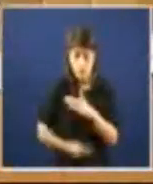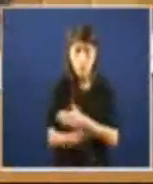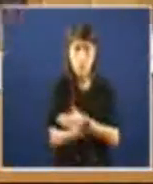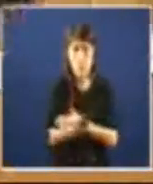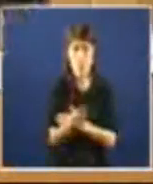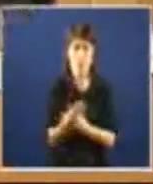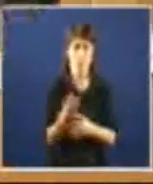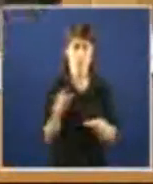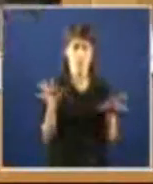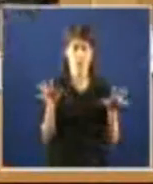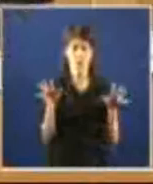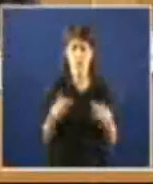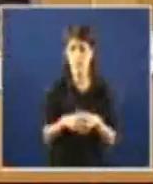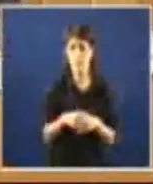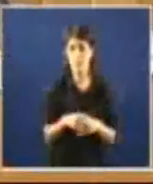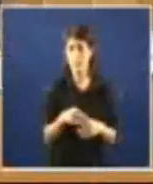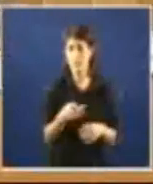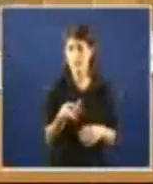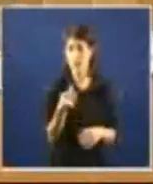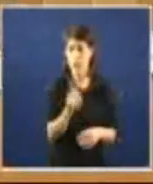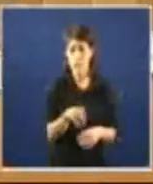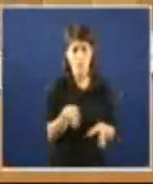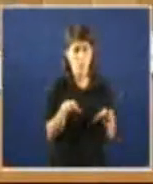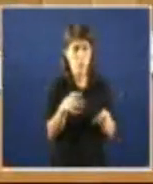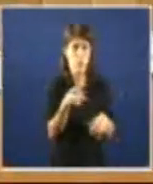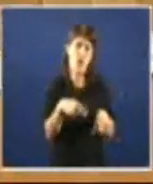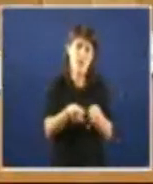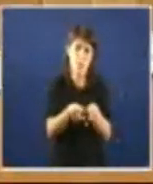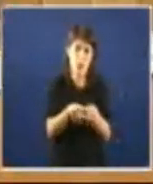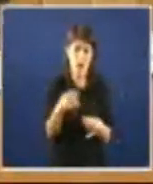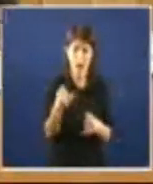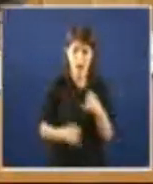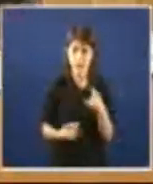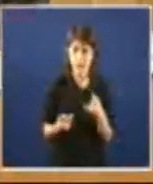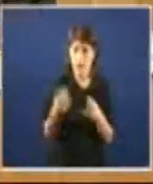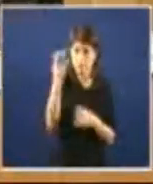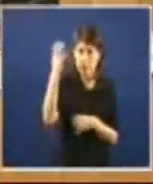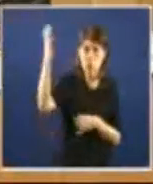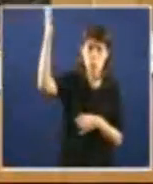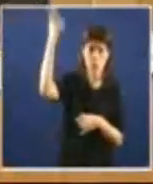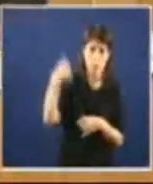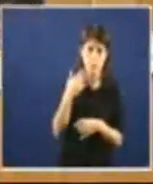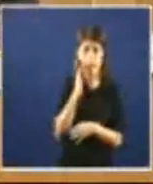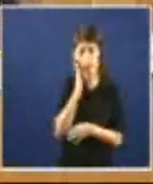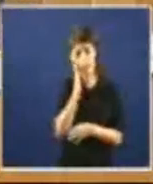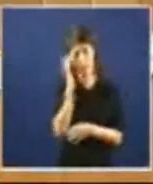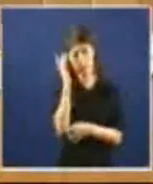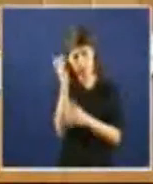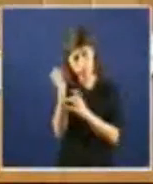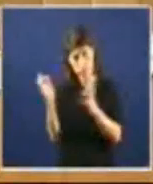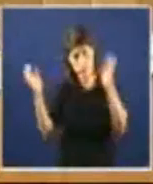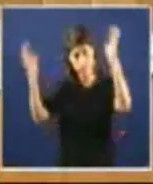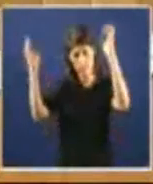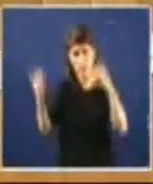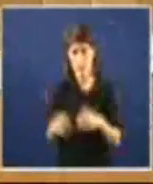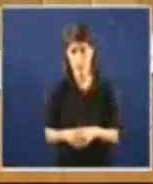Estamos en presencia dun monstruoso producto dese sonho, ou dormir, sono, máis ben, no galego,